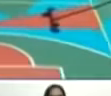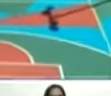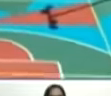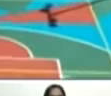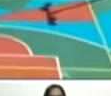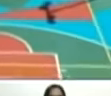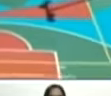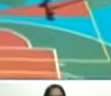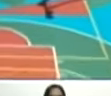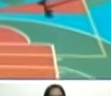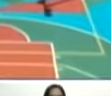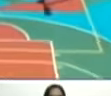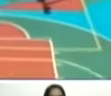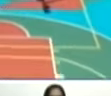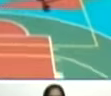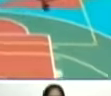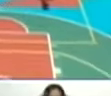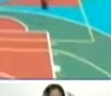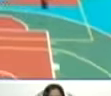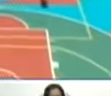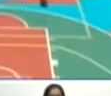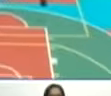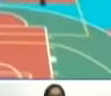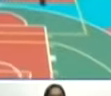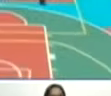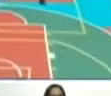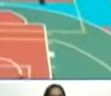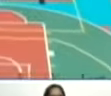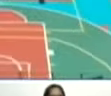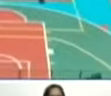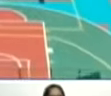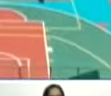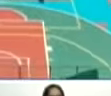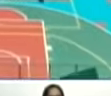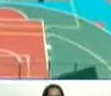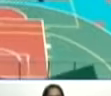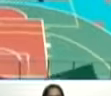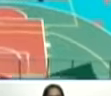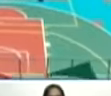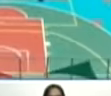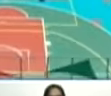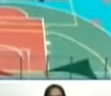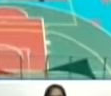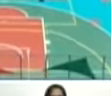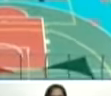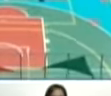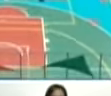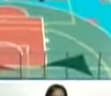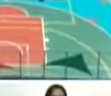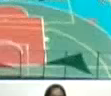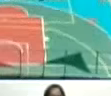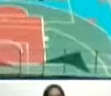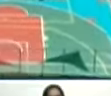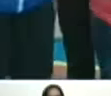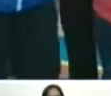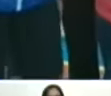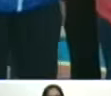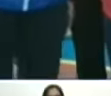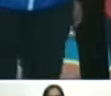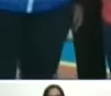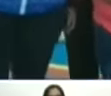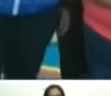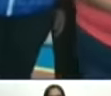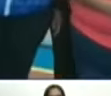bueno le envío mis saludos a todas a Prisca a Blanca a